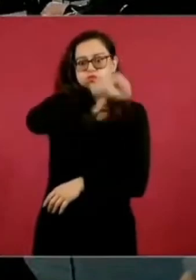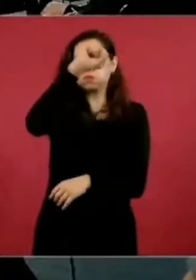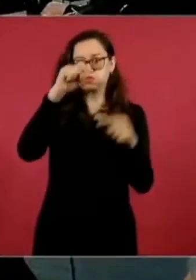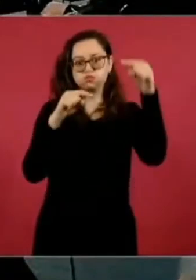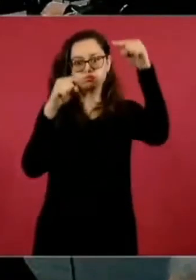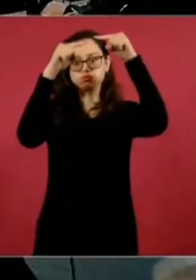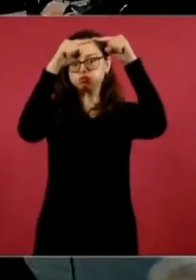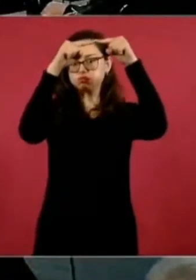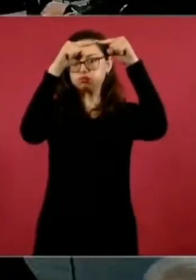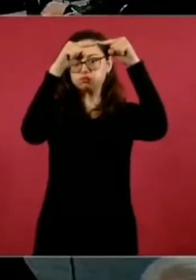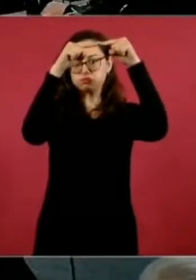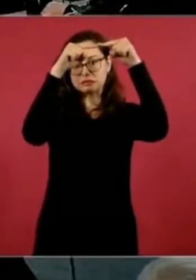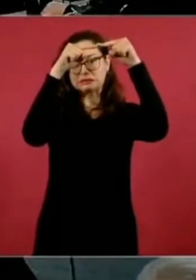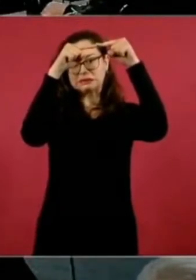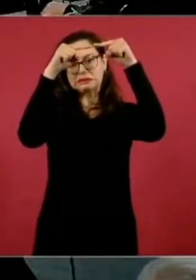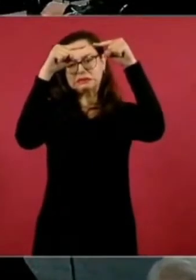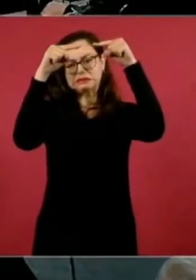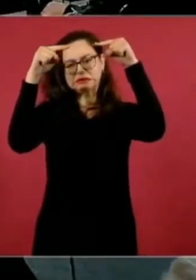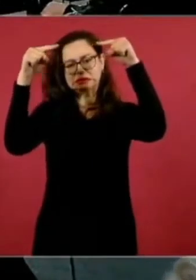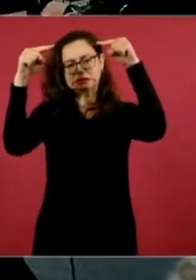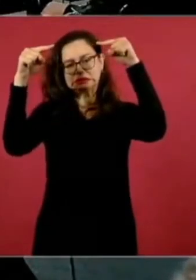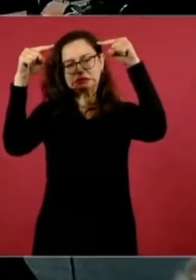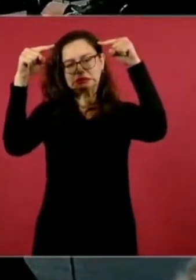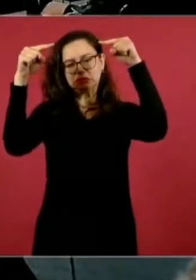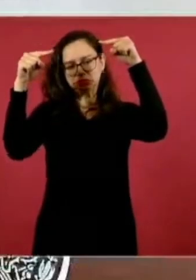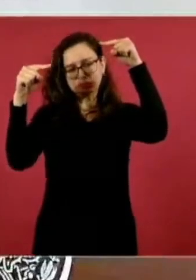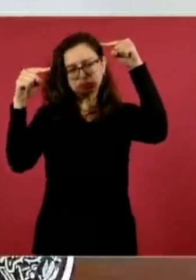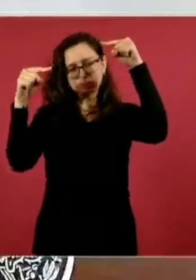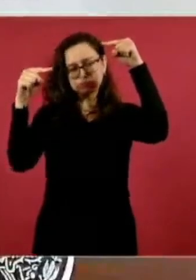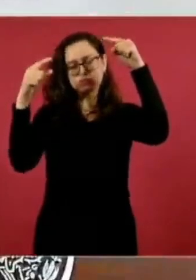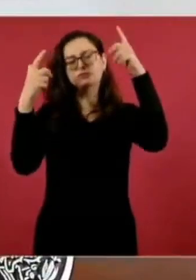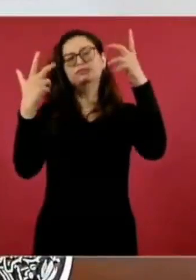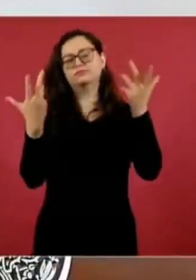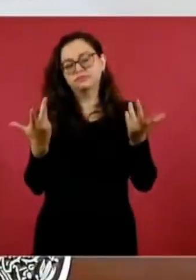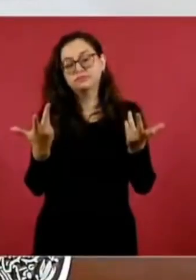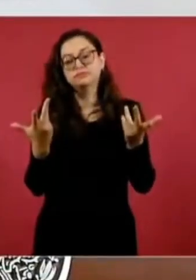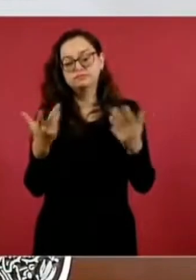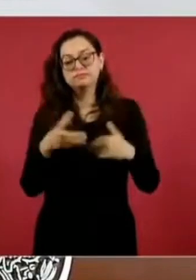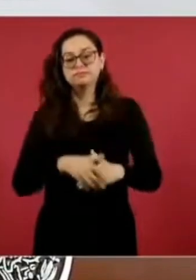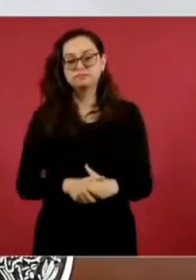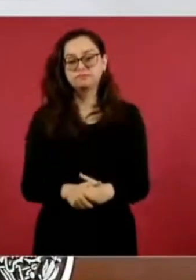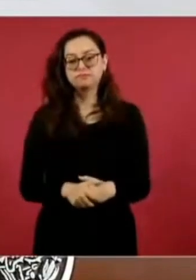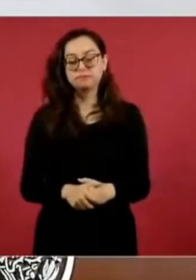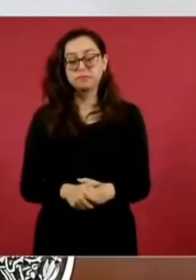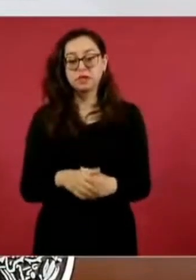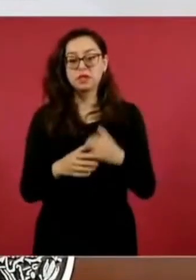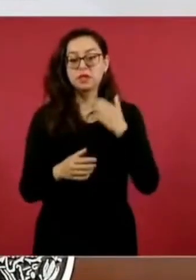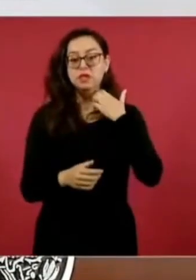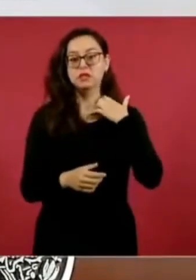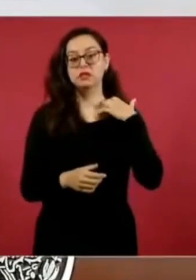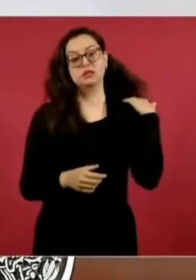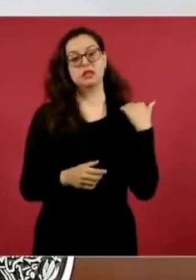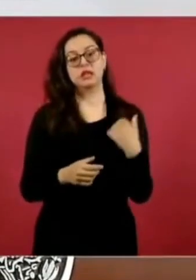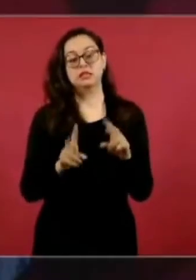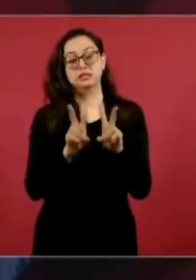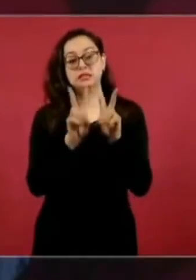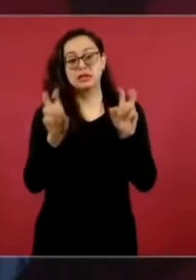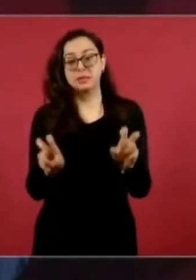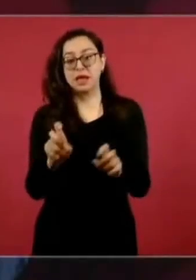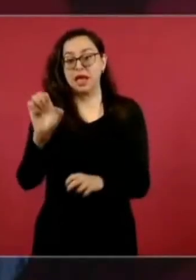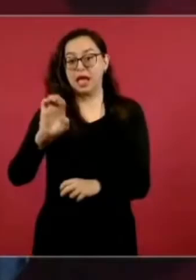Y lo de extorsión, aunque es lo único que está arriba desde que llegamos,